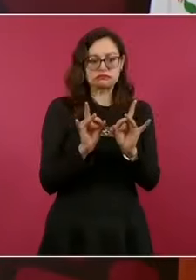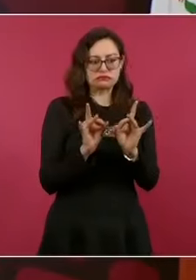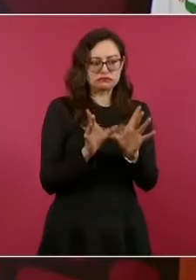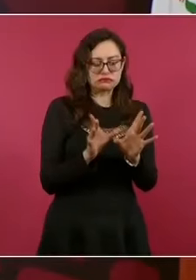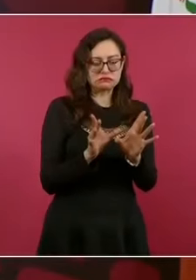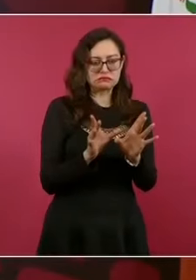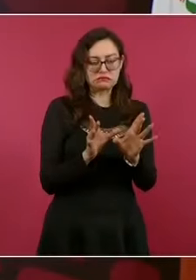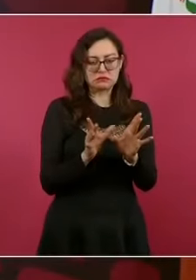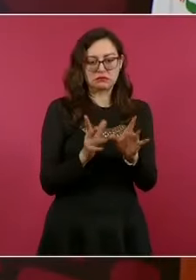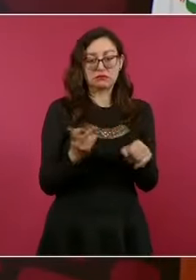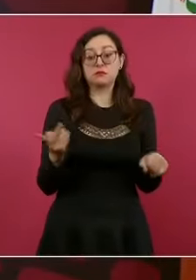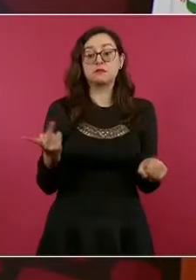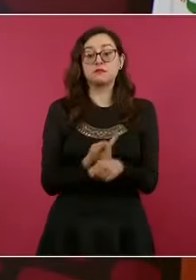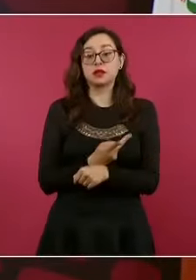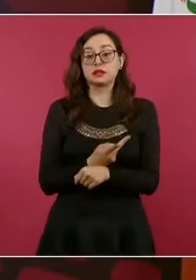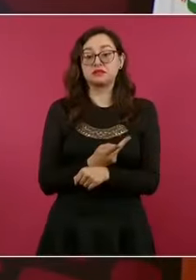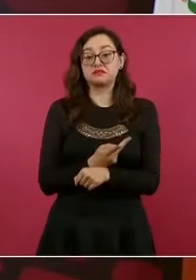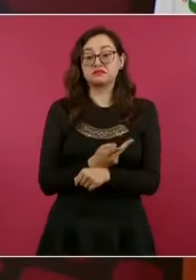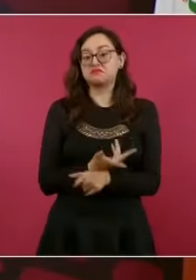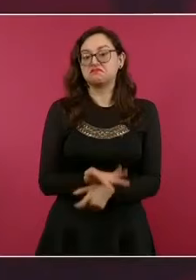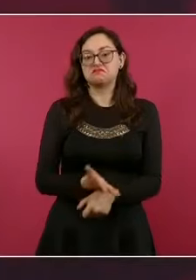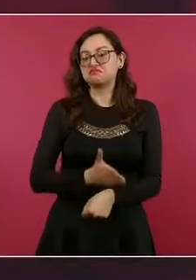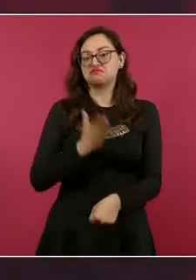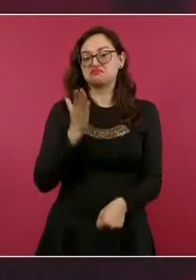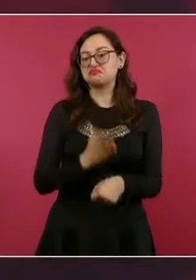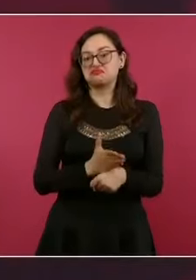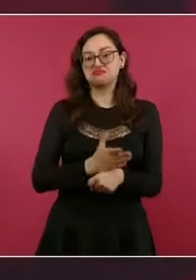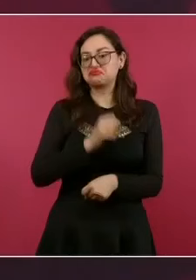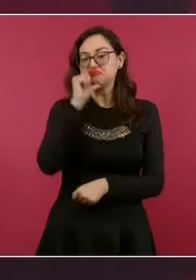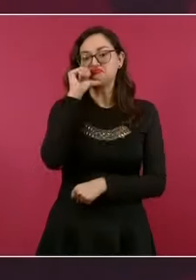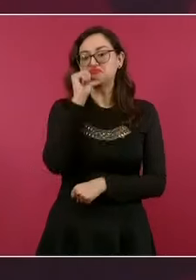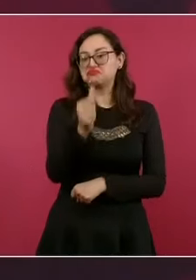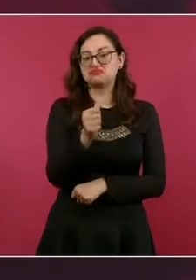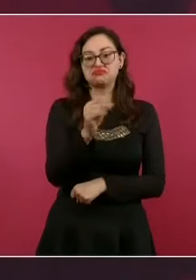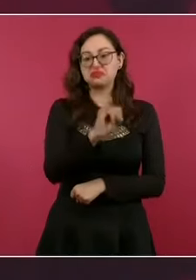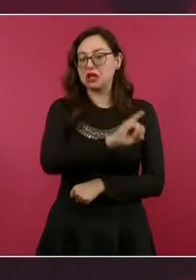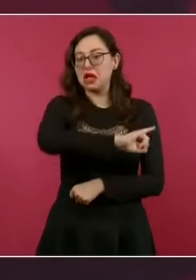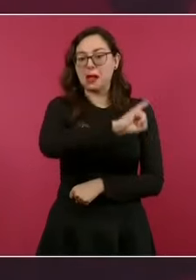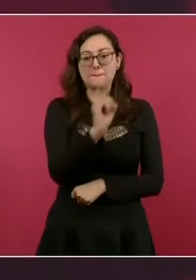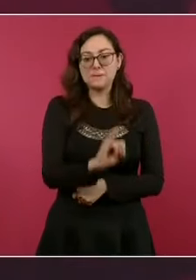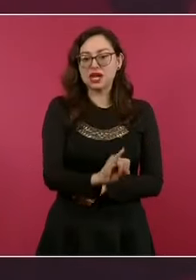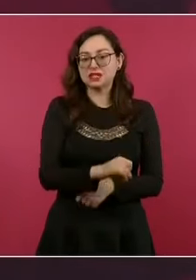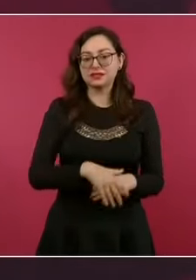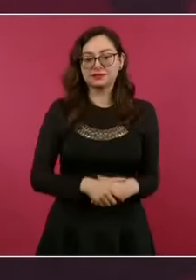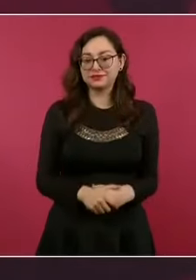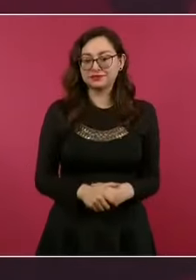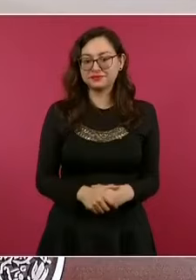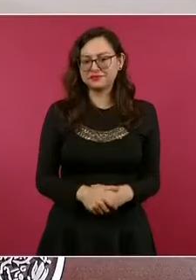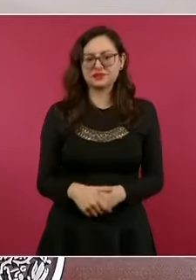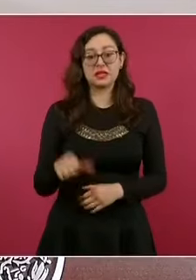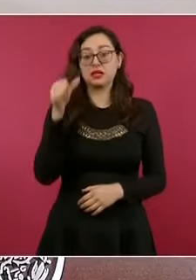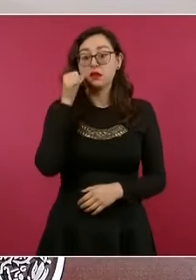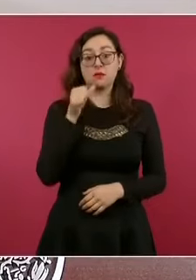era que los muchachos habían disparado